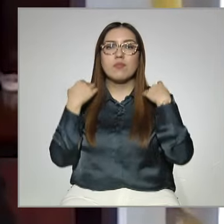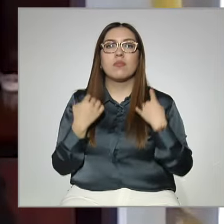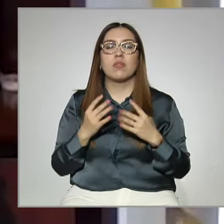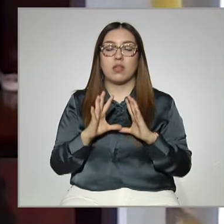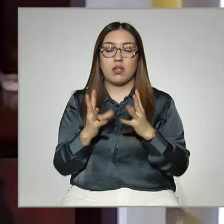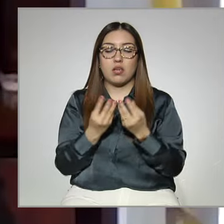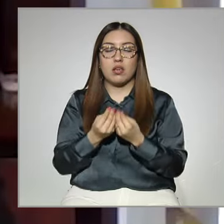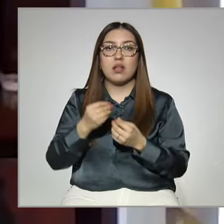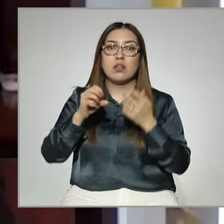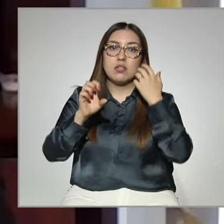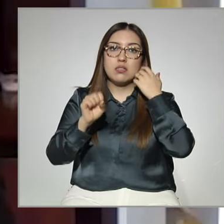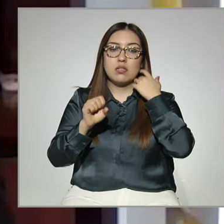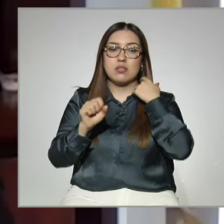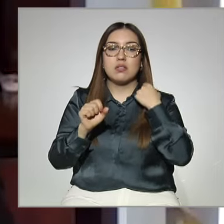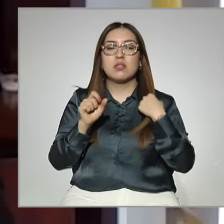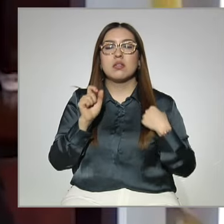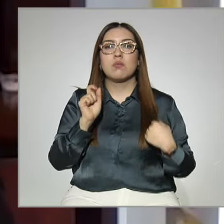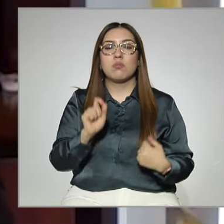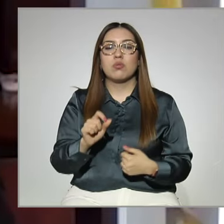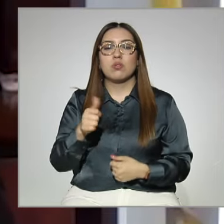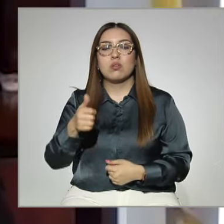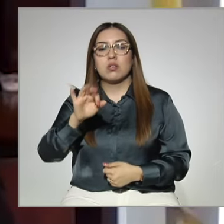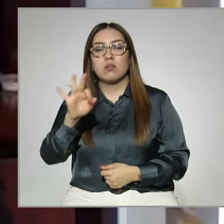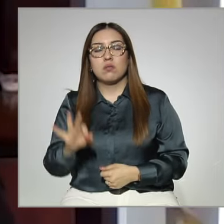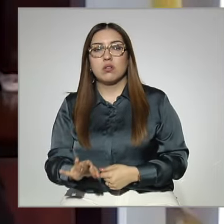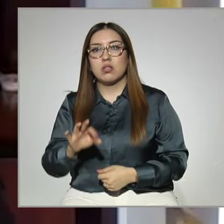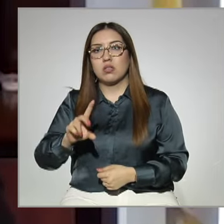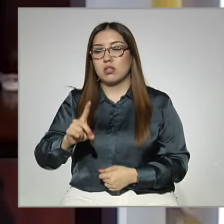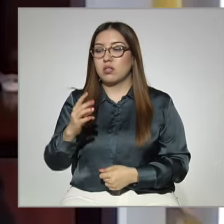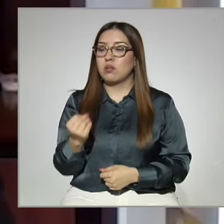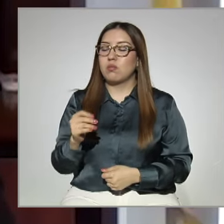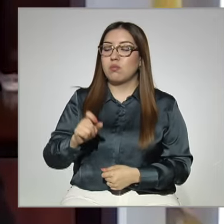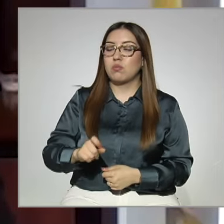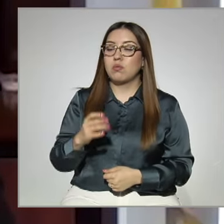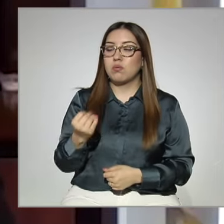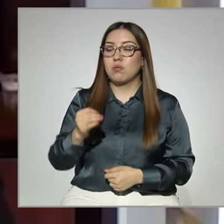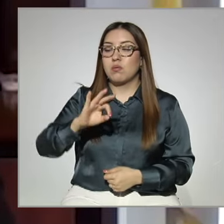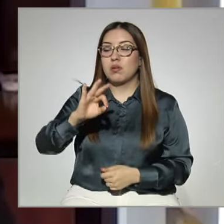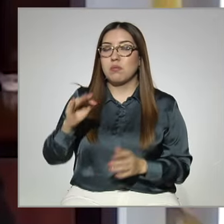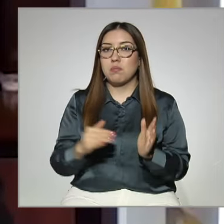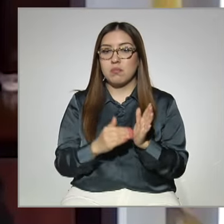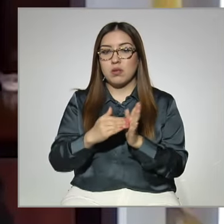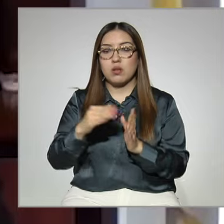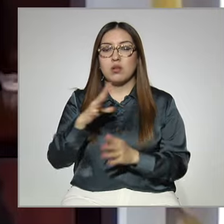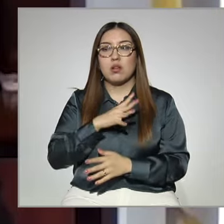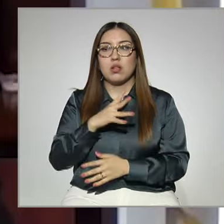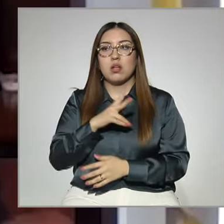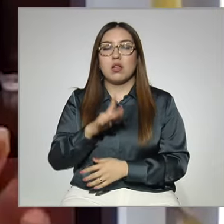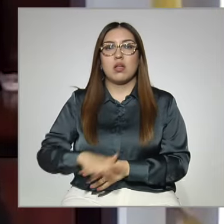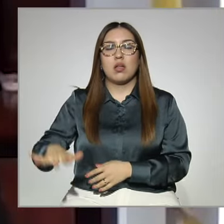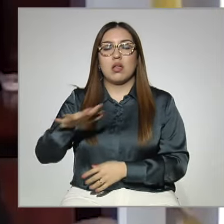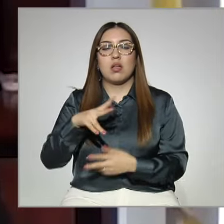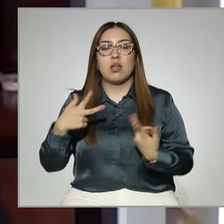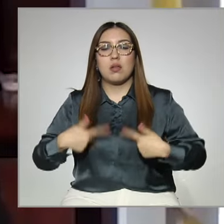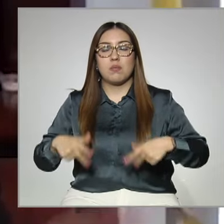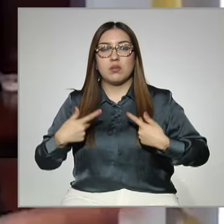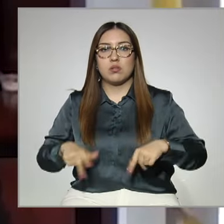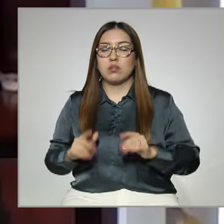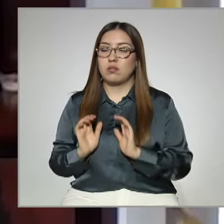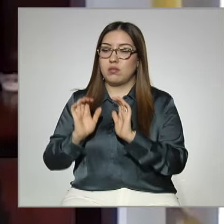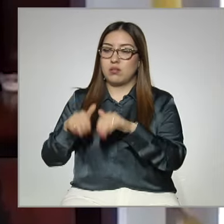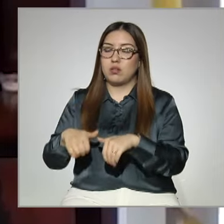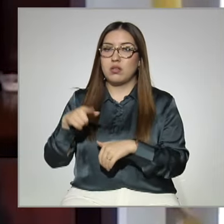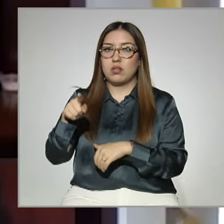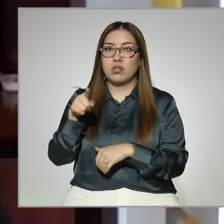.6%, 32.9 millones, se reportó como población inscrita en el ciclo escolar